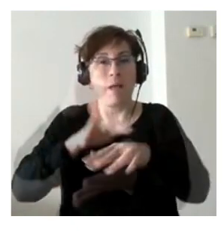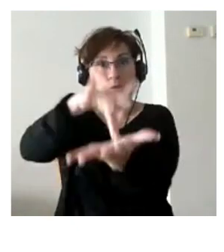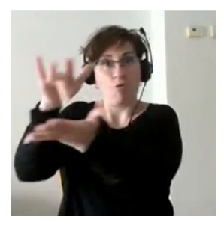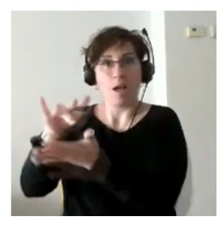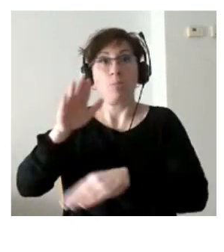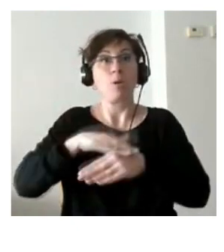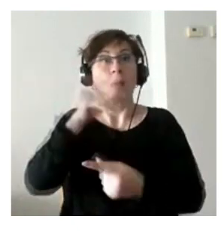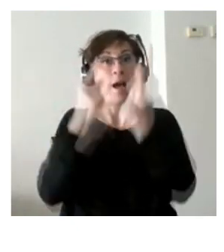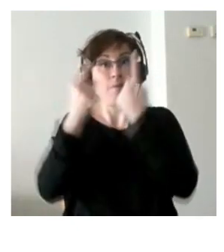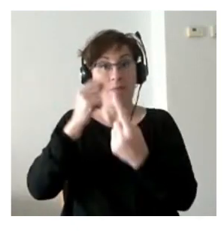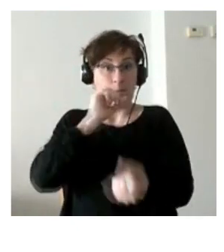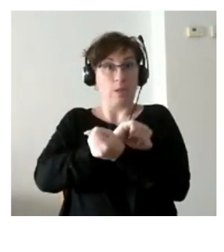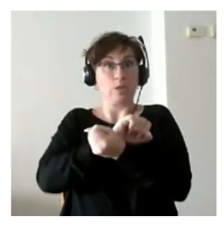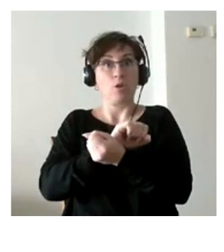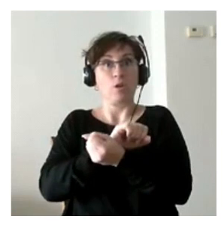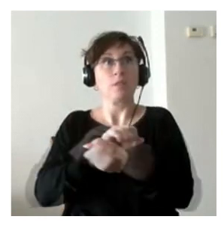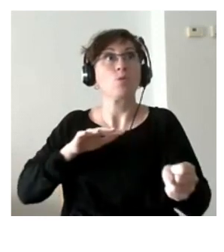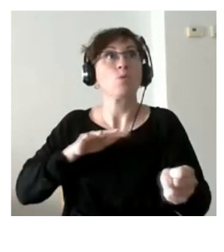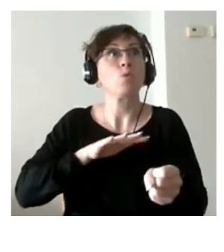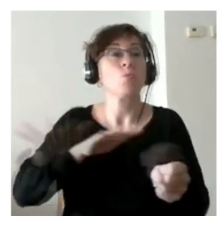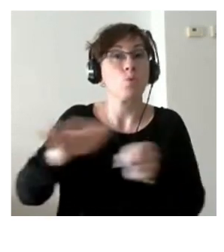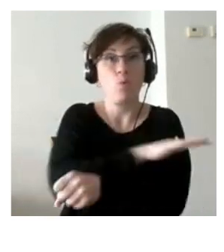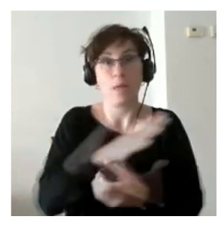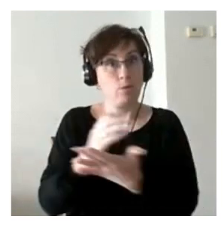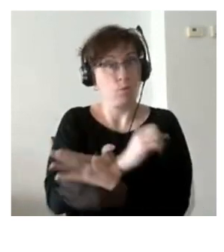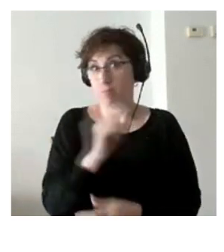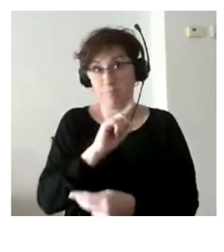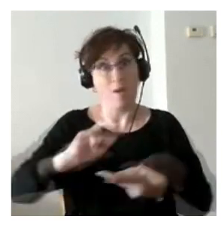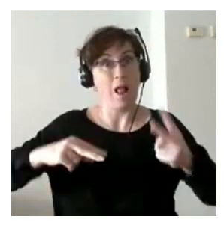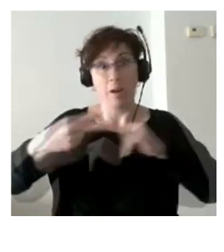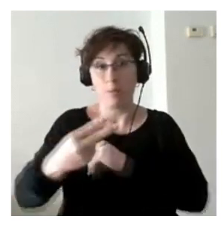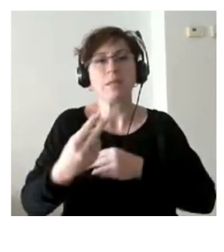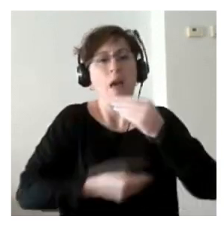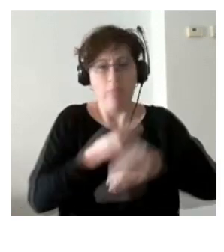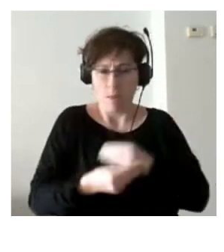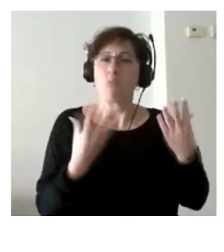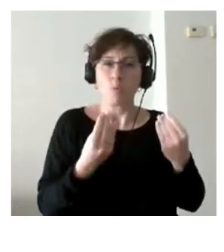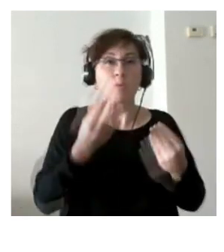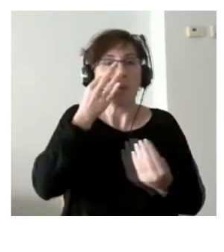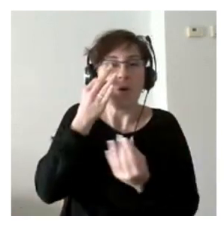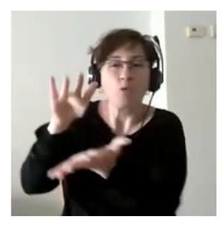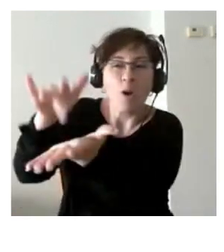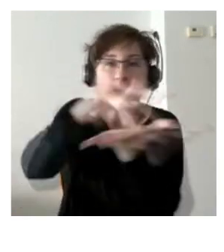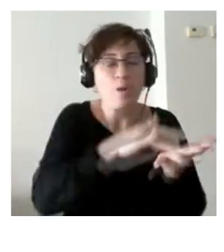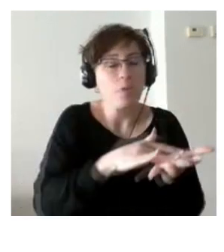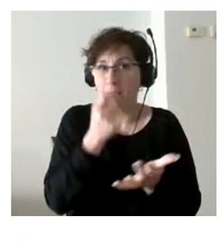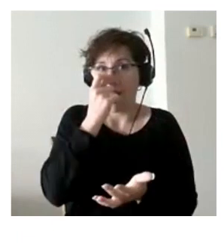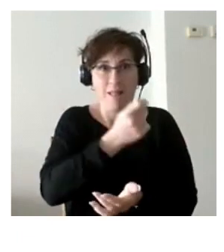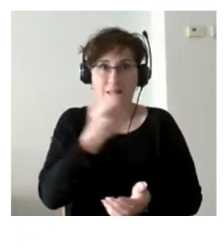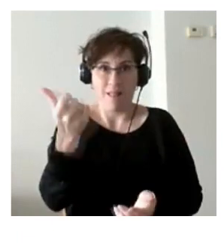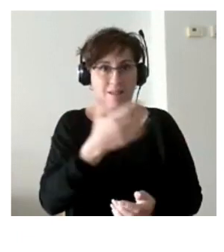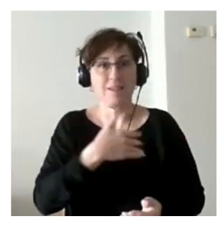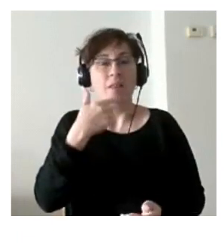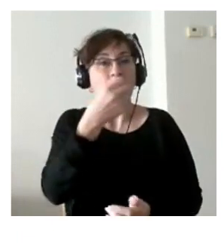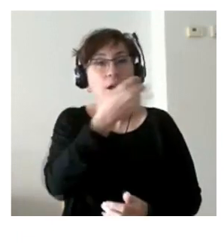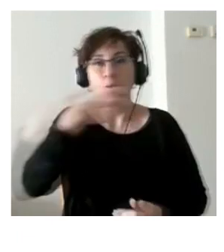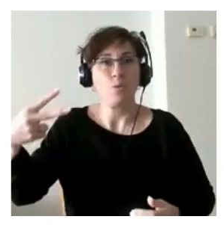llegamos a casi a casi nada hacemos mucho pero yo a veces siento que no recogemos los frutos y